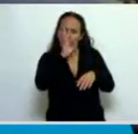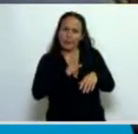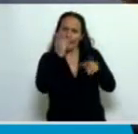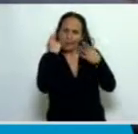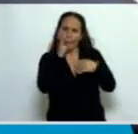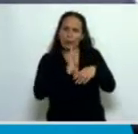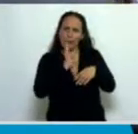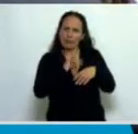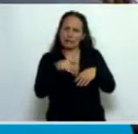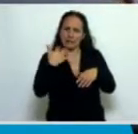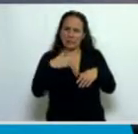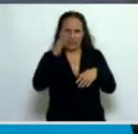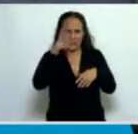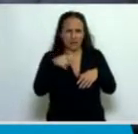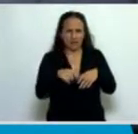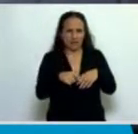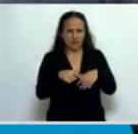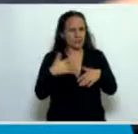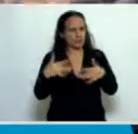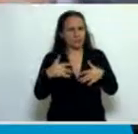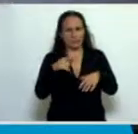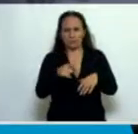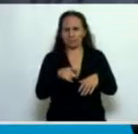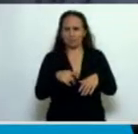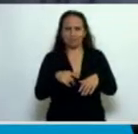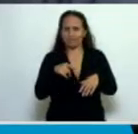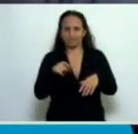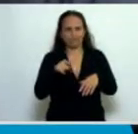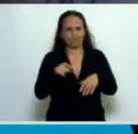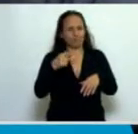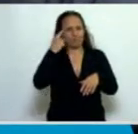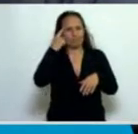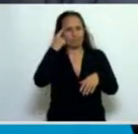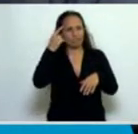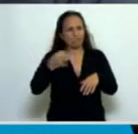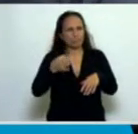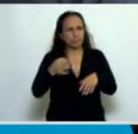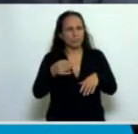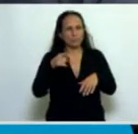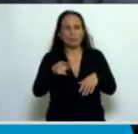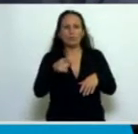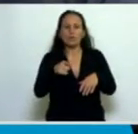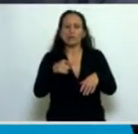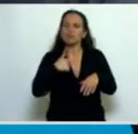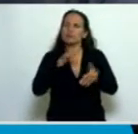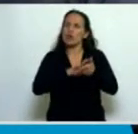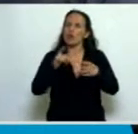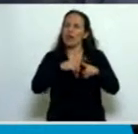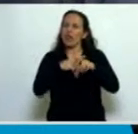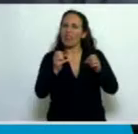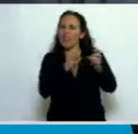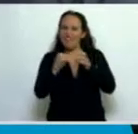y tan objeto de abuso en lo que tiene que ver con los debates sobre cuestiones